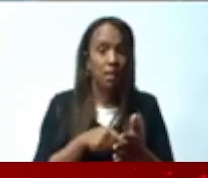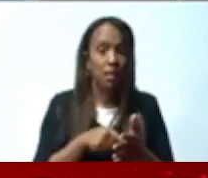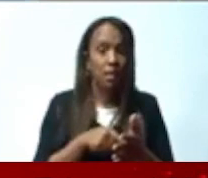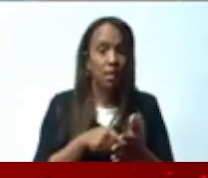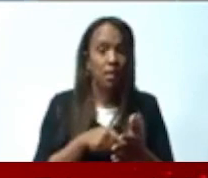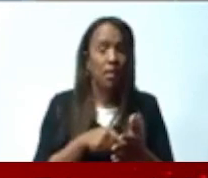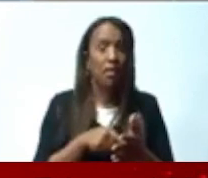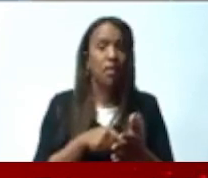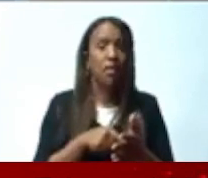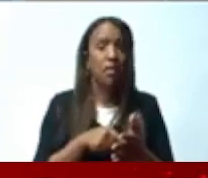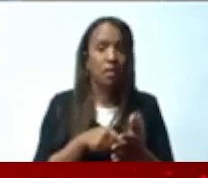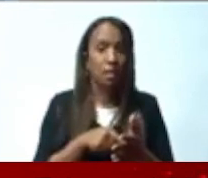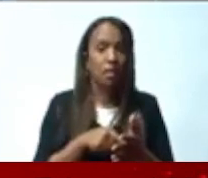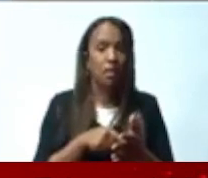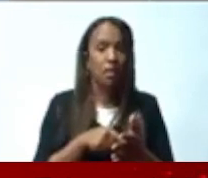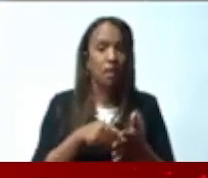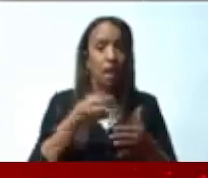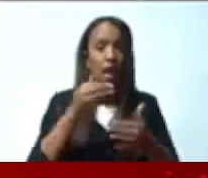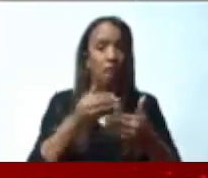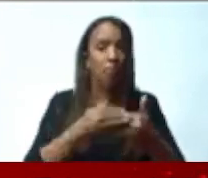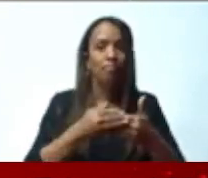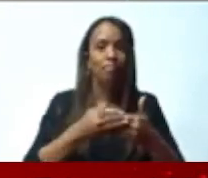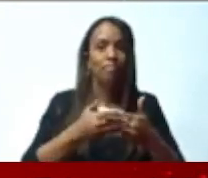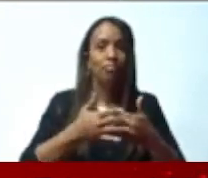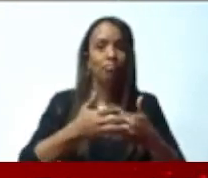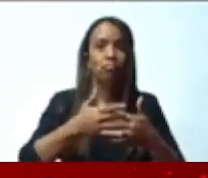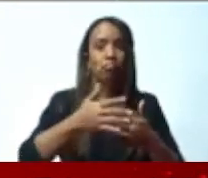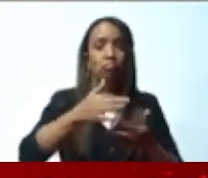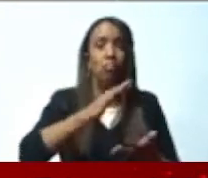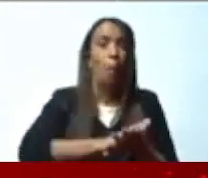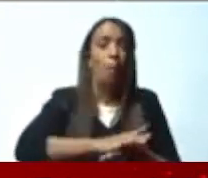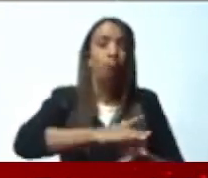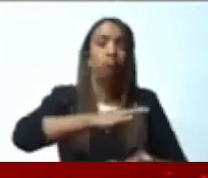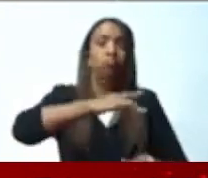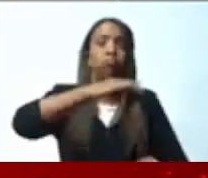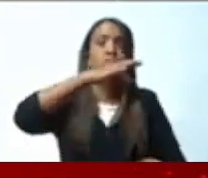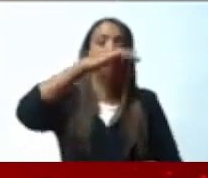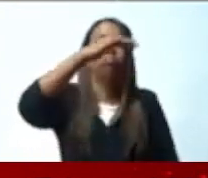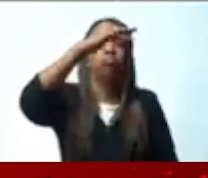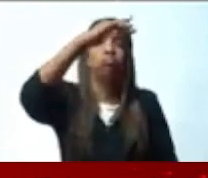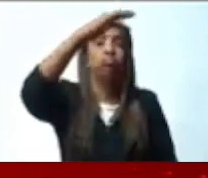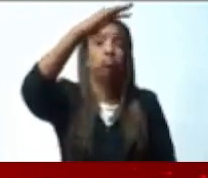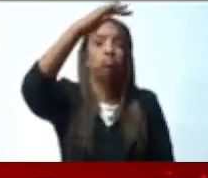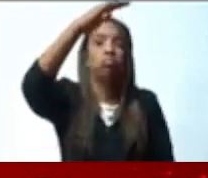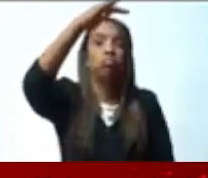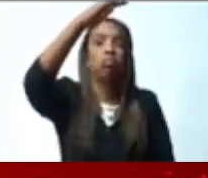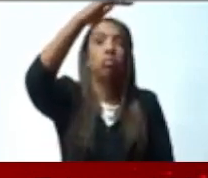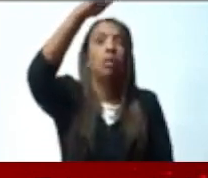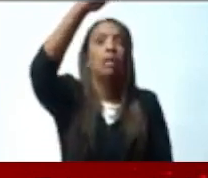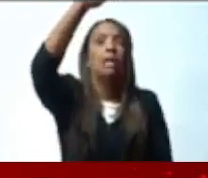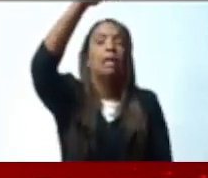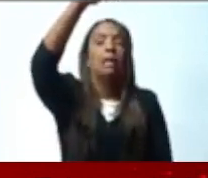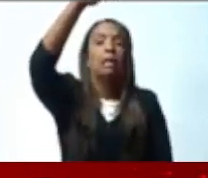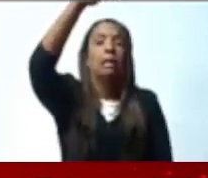45.000 millones de dólares dejaron los gobiernos pasados.